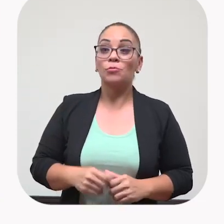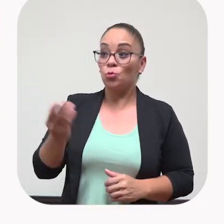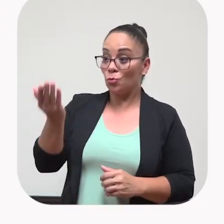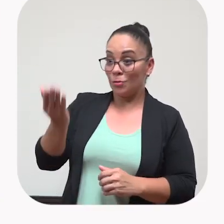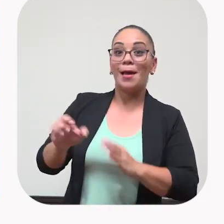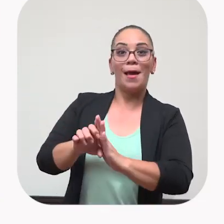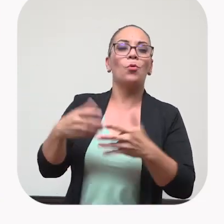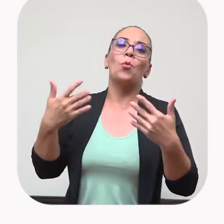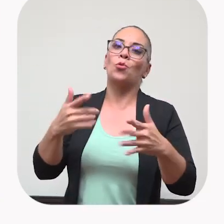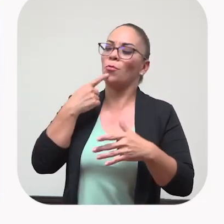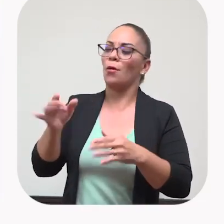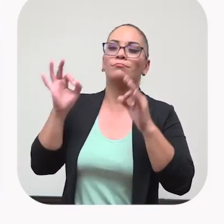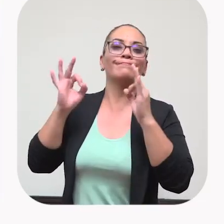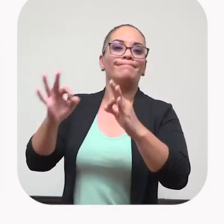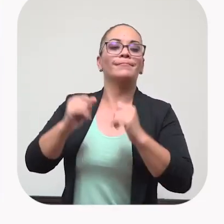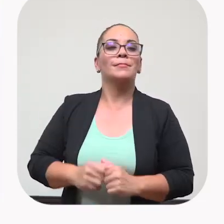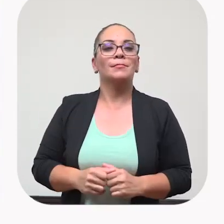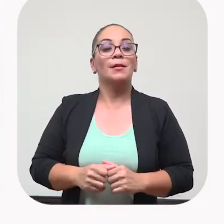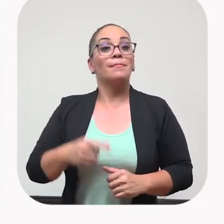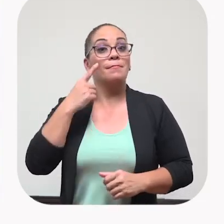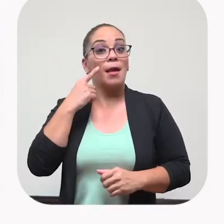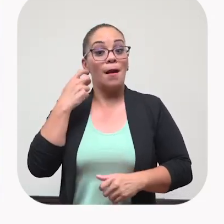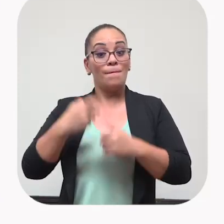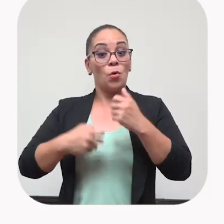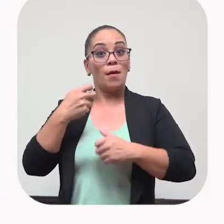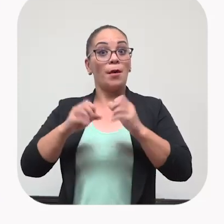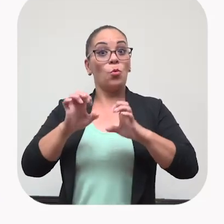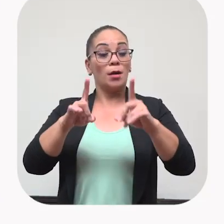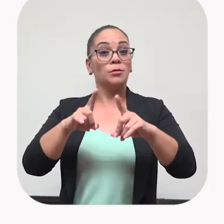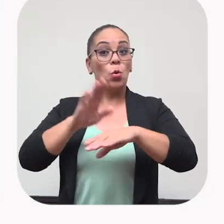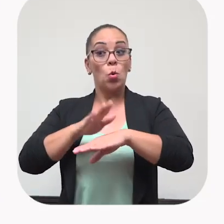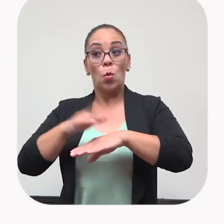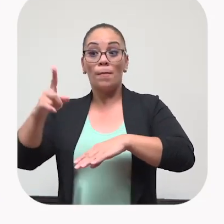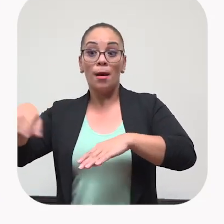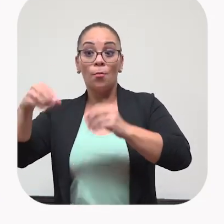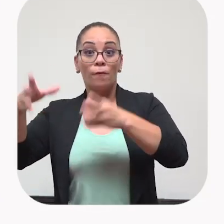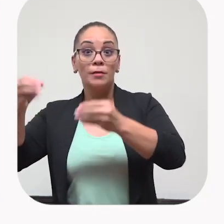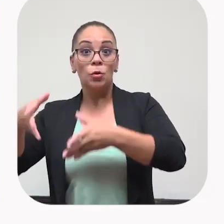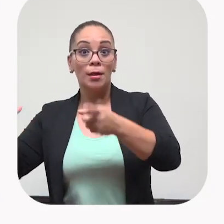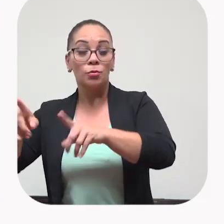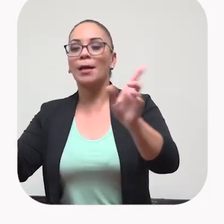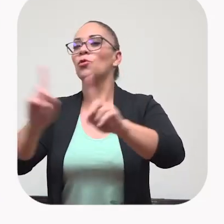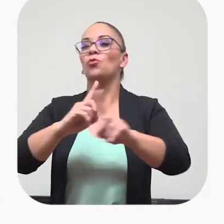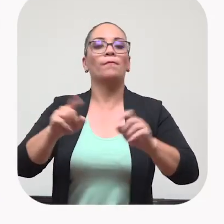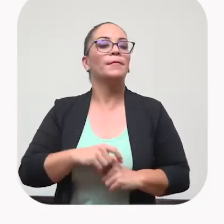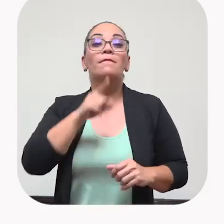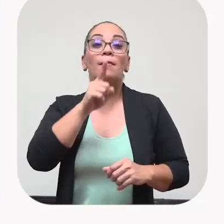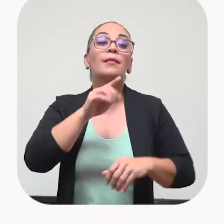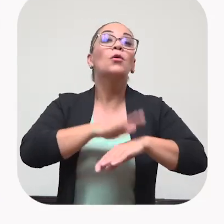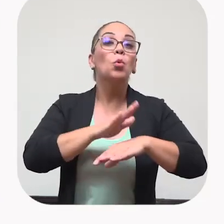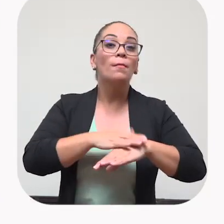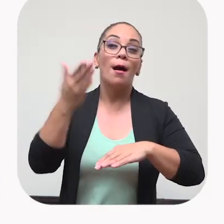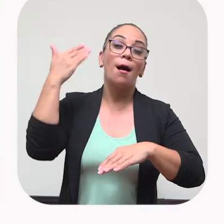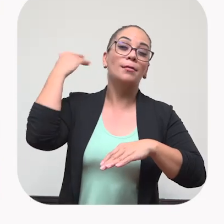muy bien. Yo siempre he dicho que la crisis de la educación no es de ellos, causada por ellos. Ha sido como